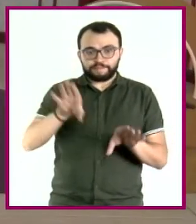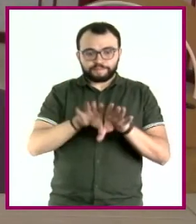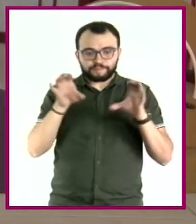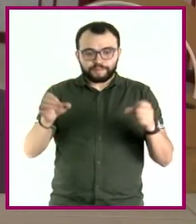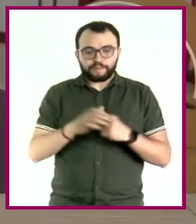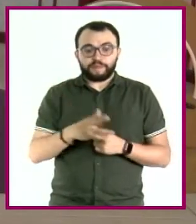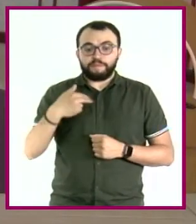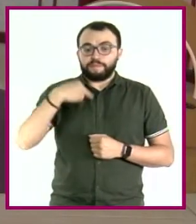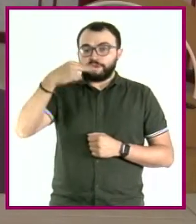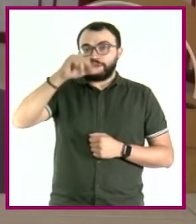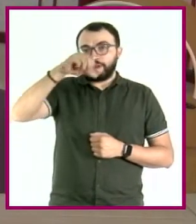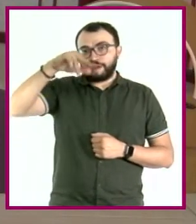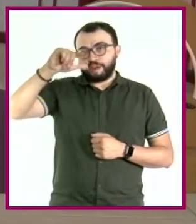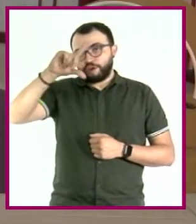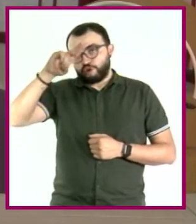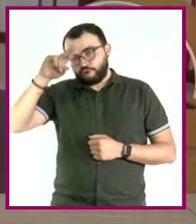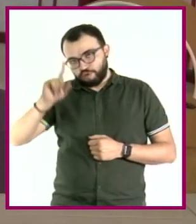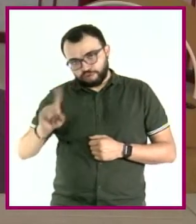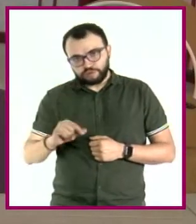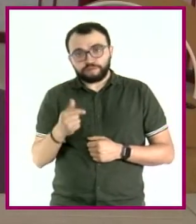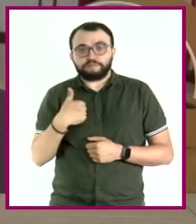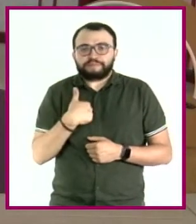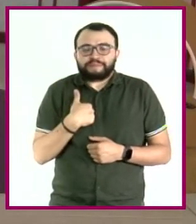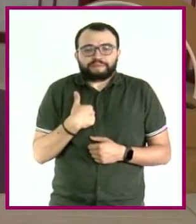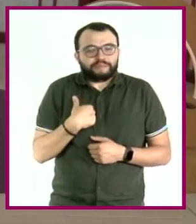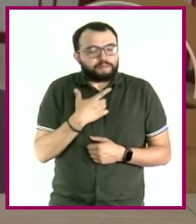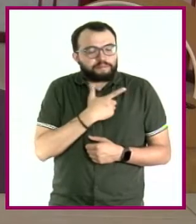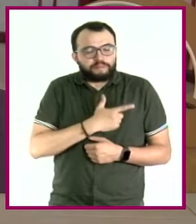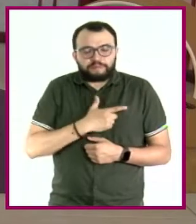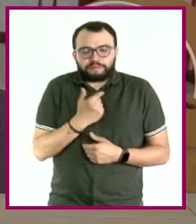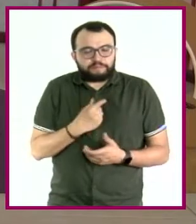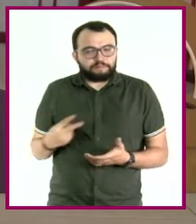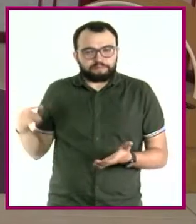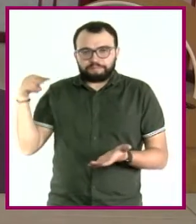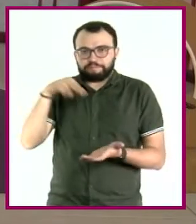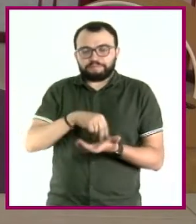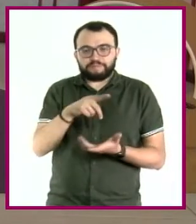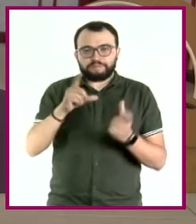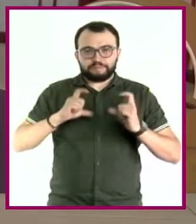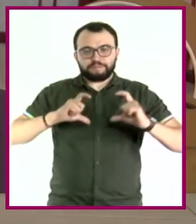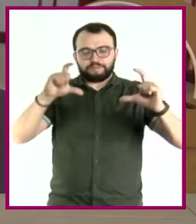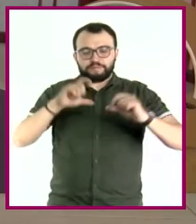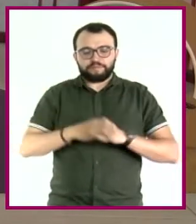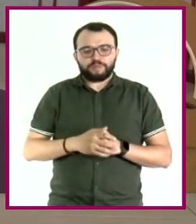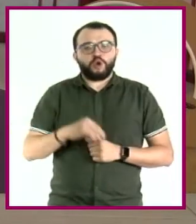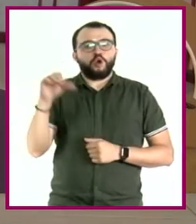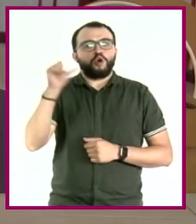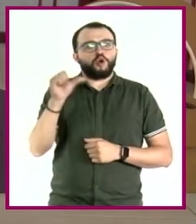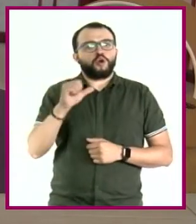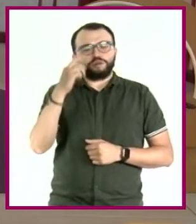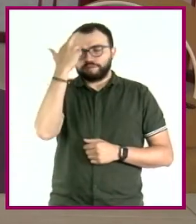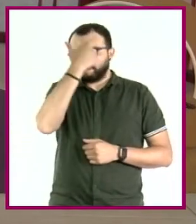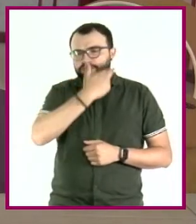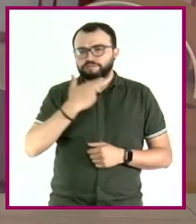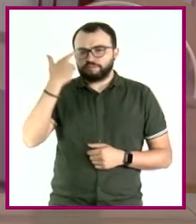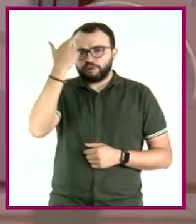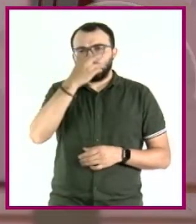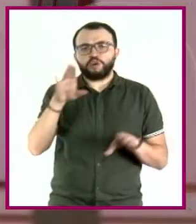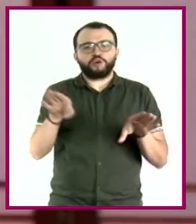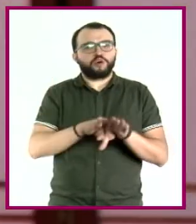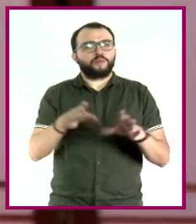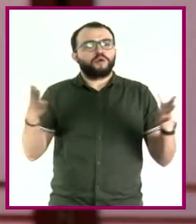Mi nombre es Ana Luz y estoy encantada de estar nuevamente con ustedes en el programa. Hoy vamos a revisar cómo realizar